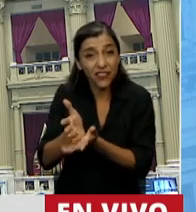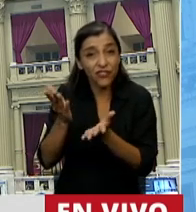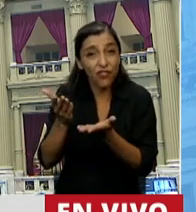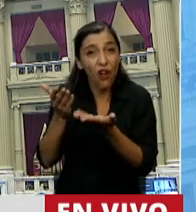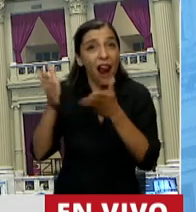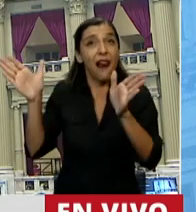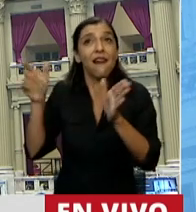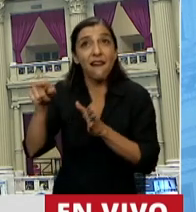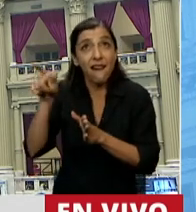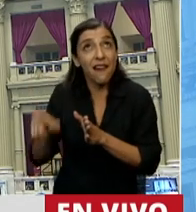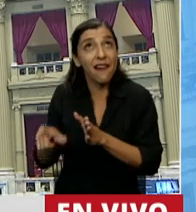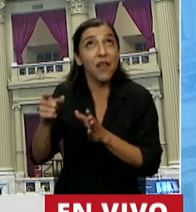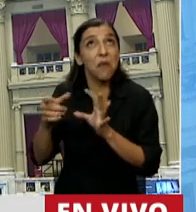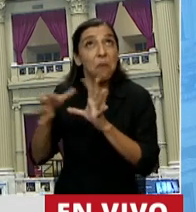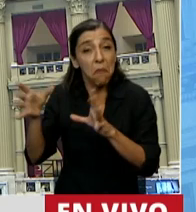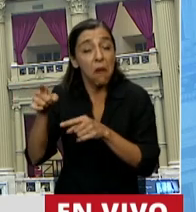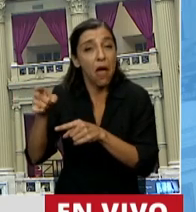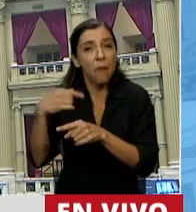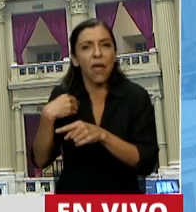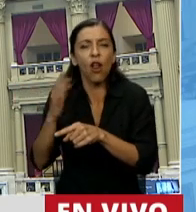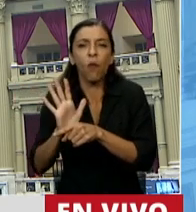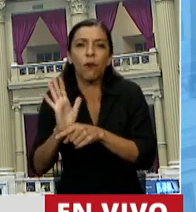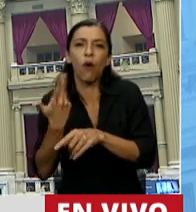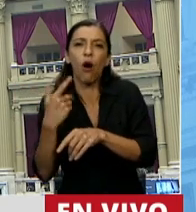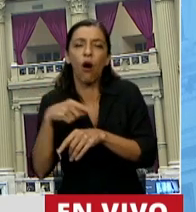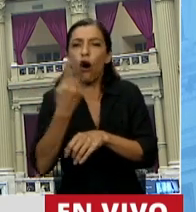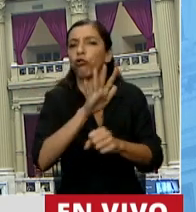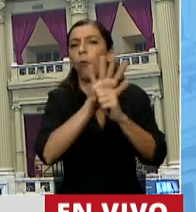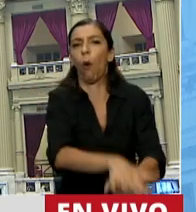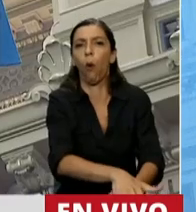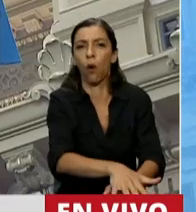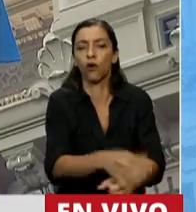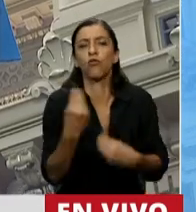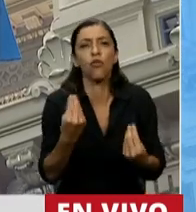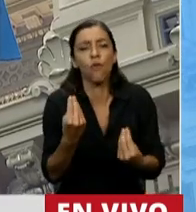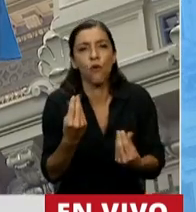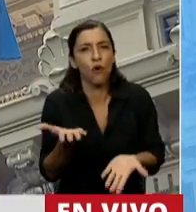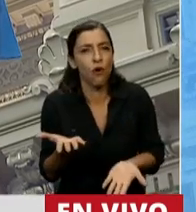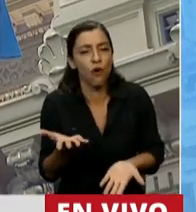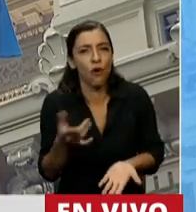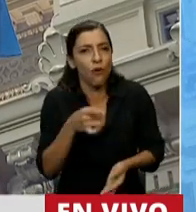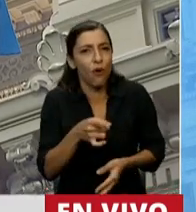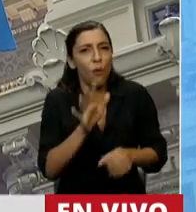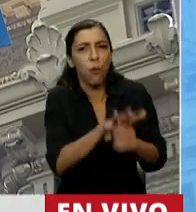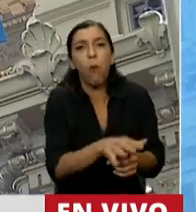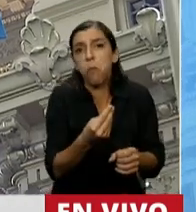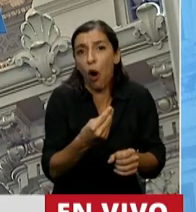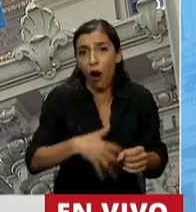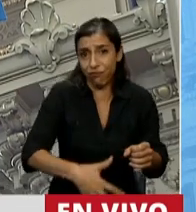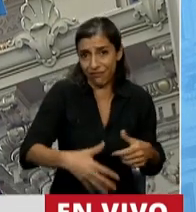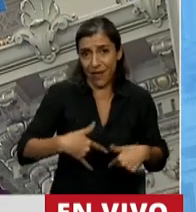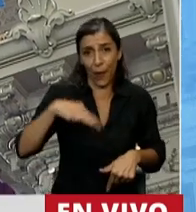desestimando a otro, el derecho fundamental que es el derecho a la vida. El que está